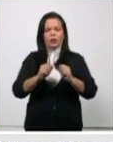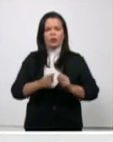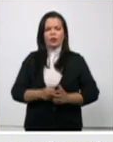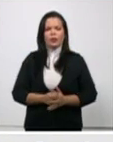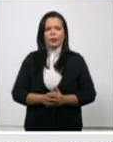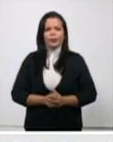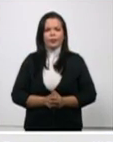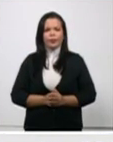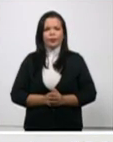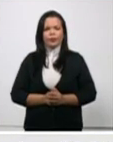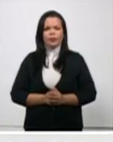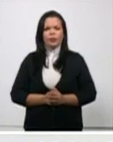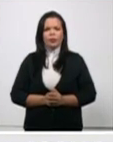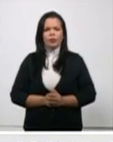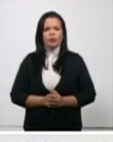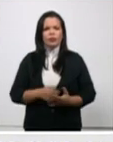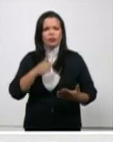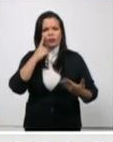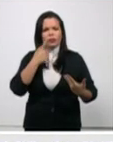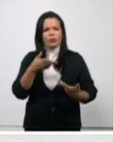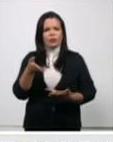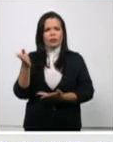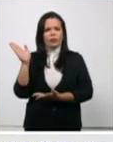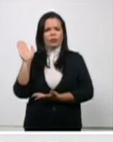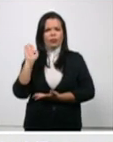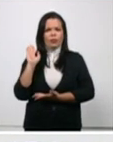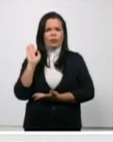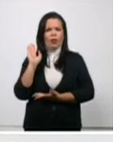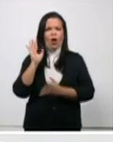ese es el número que se han diagnosticado